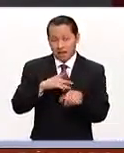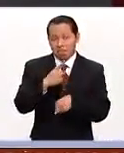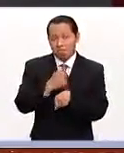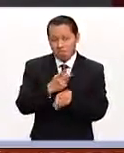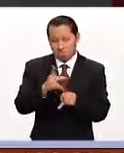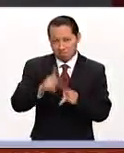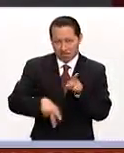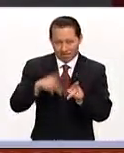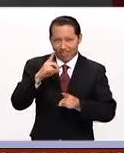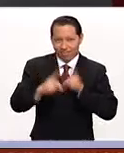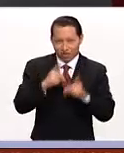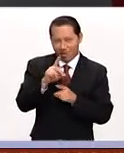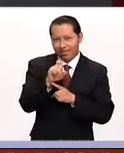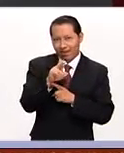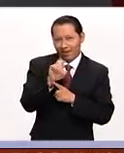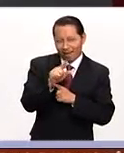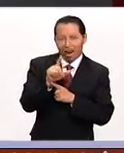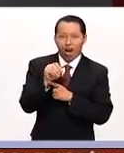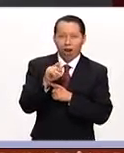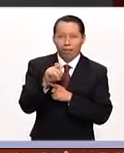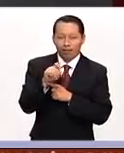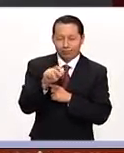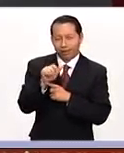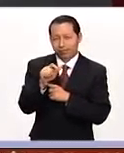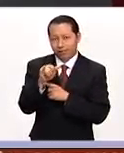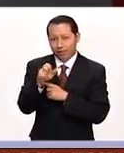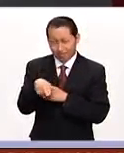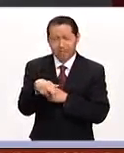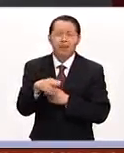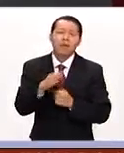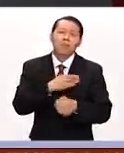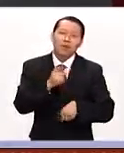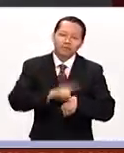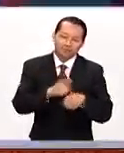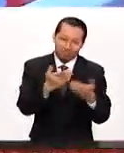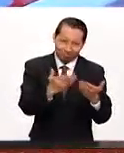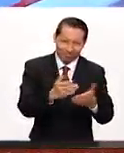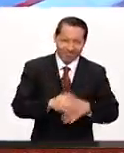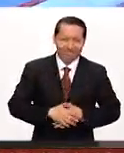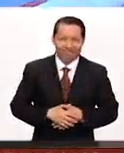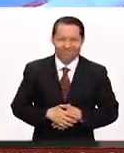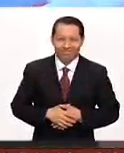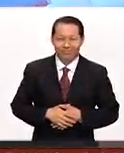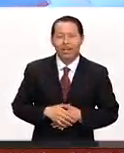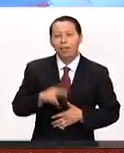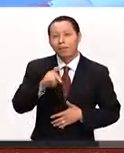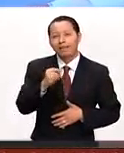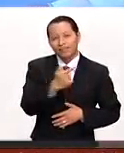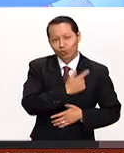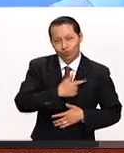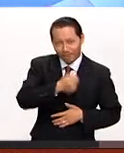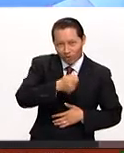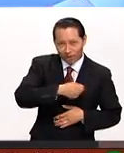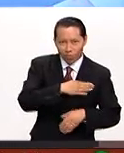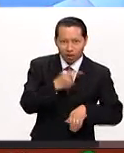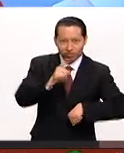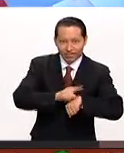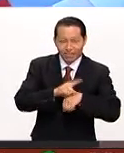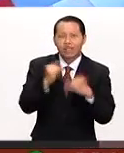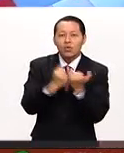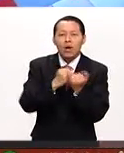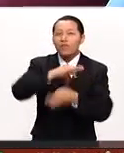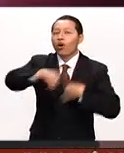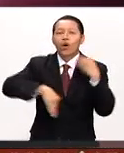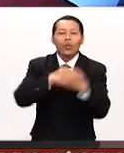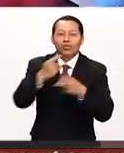de los deportes, Daniel López Casarín, Dani, muy buenos días para ti. Pati, qué gusto saludarte, muy buenos días a todos en este